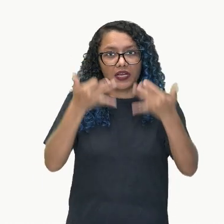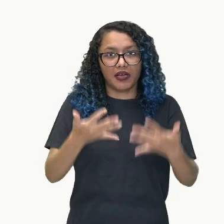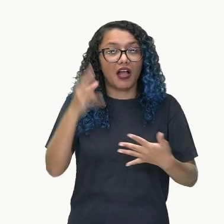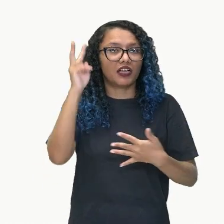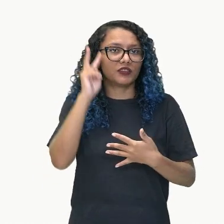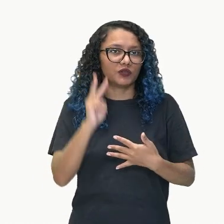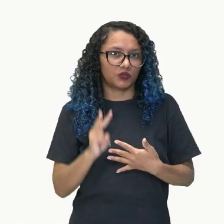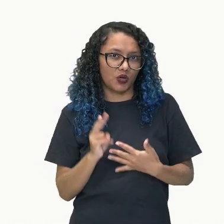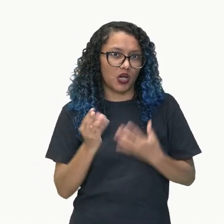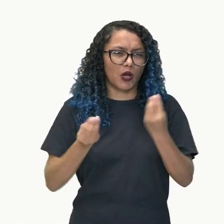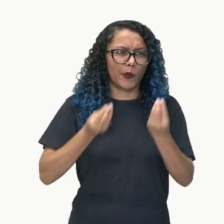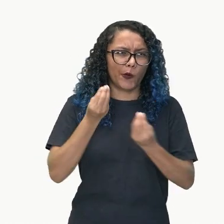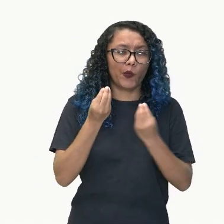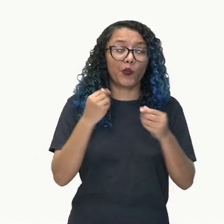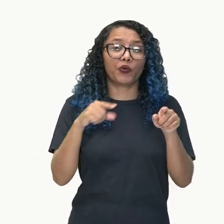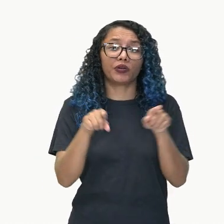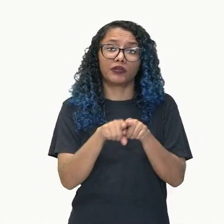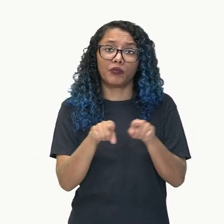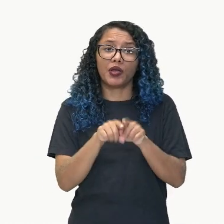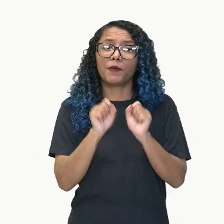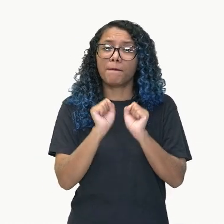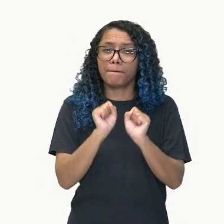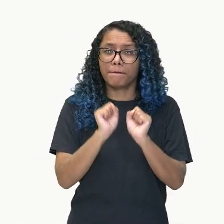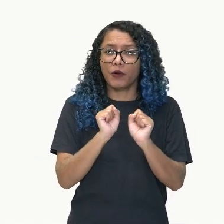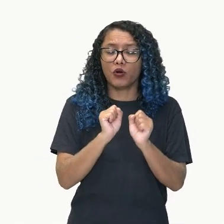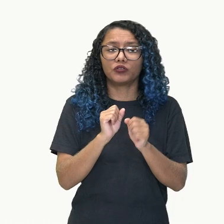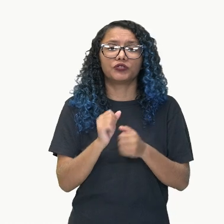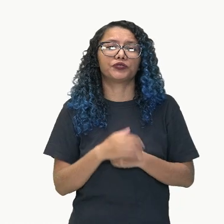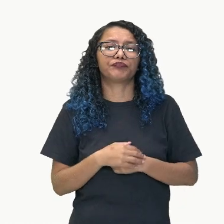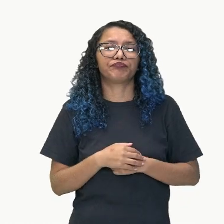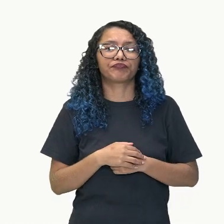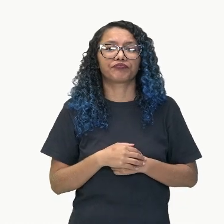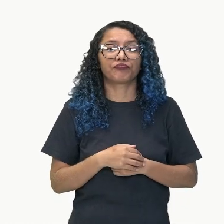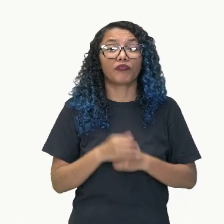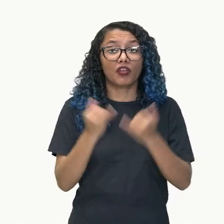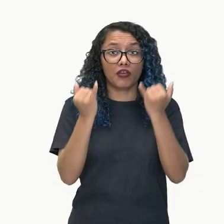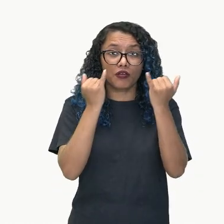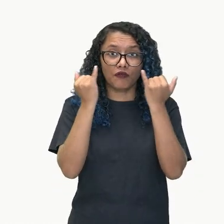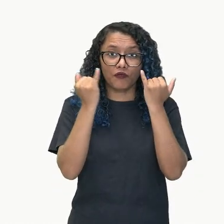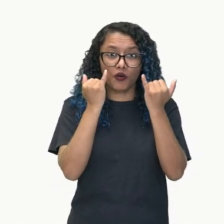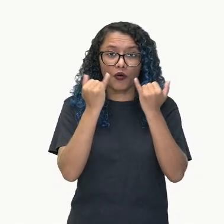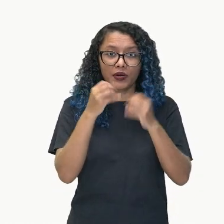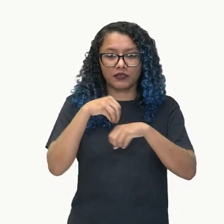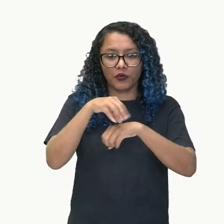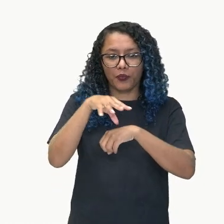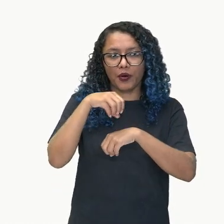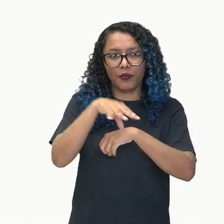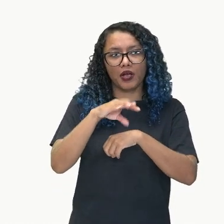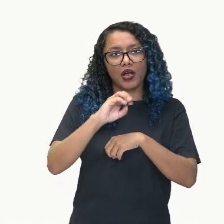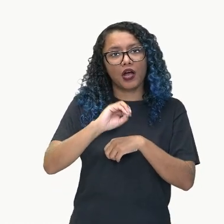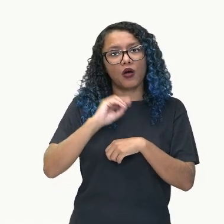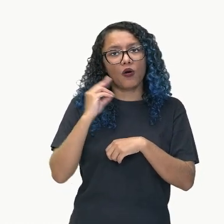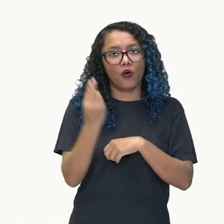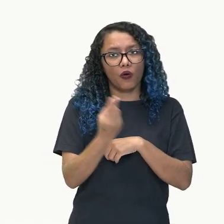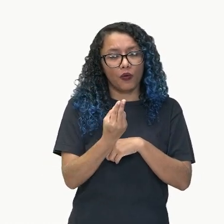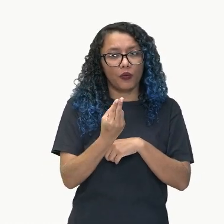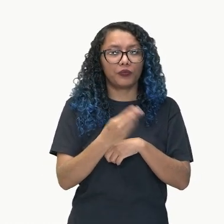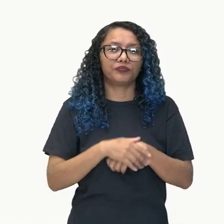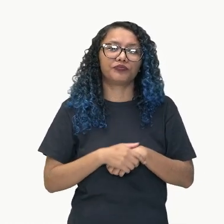También puede informar o entretener al lector. Contar una historia,